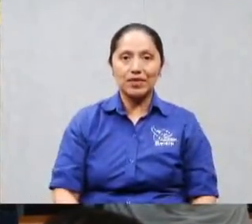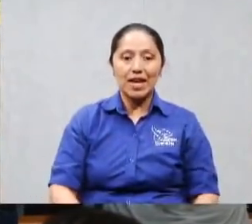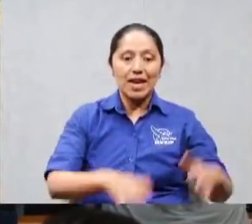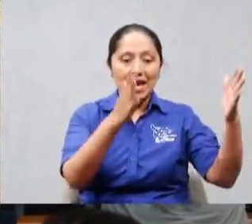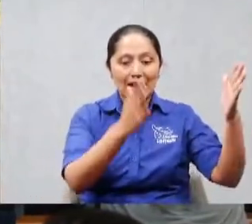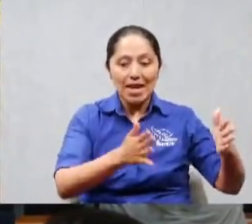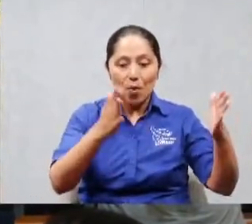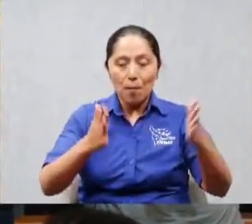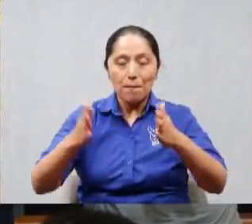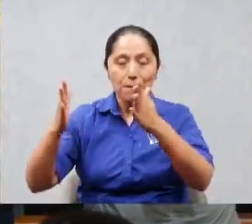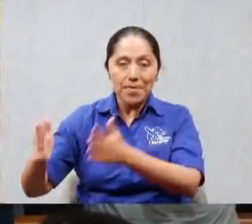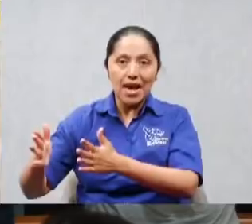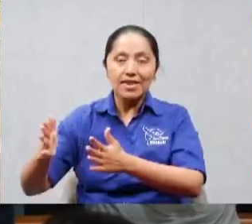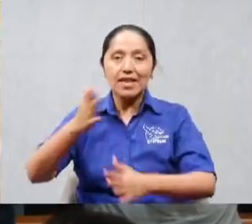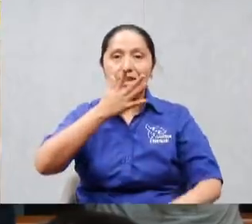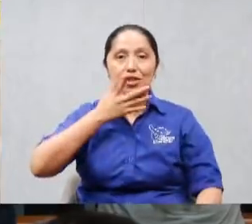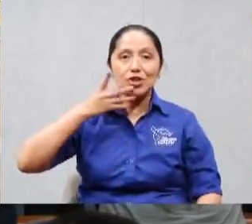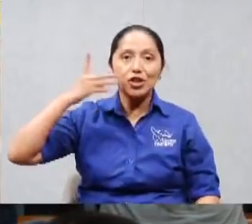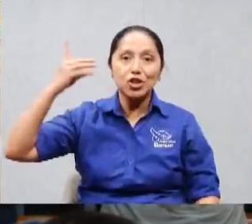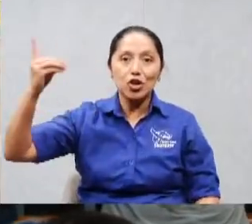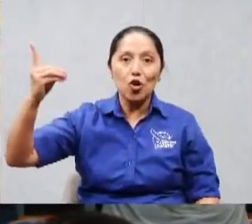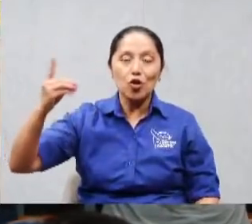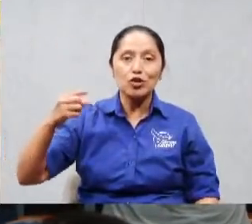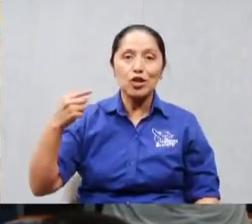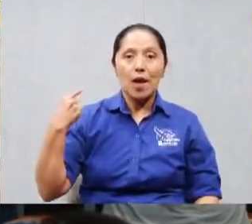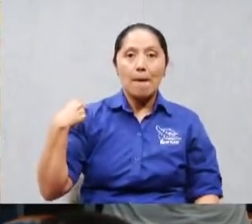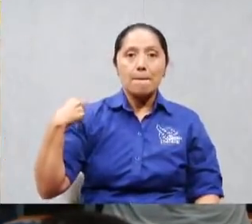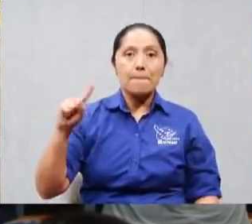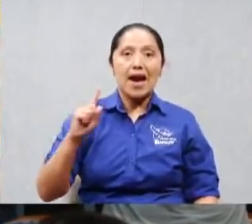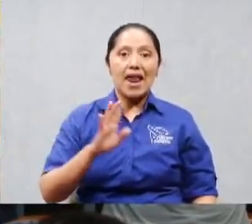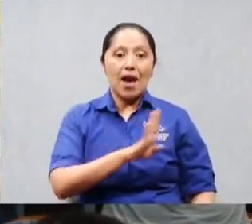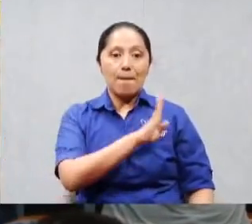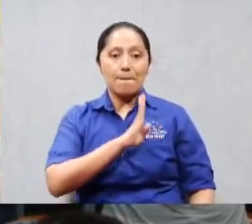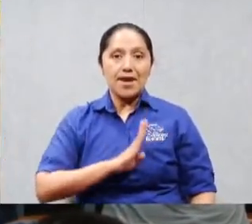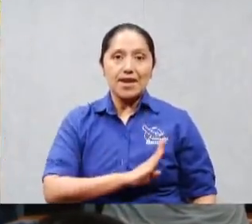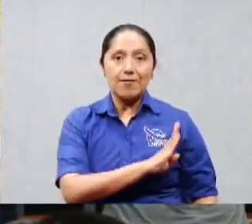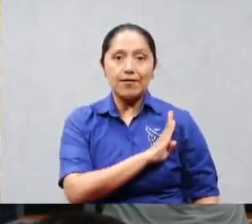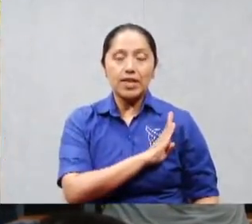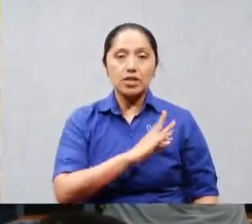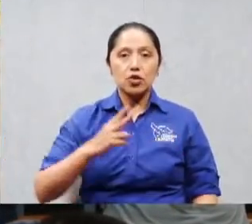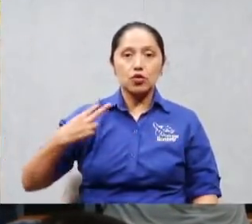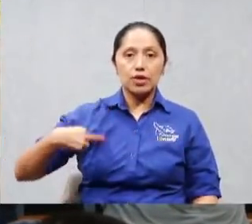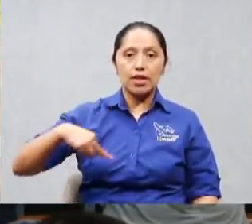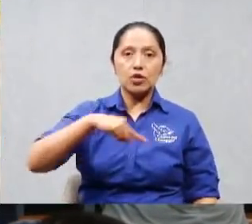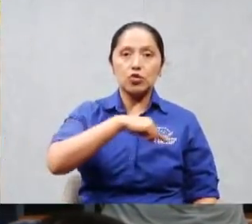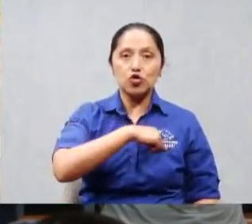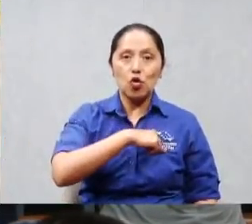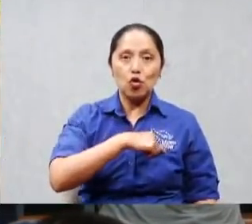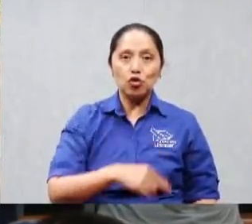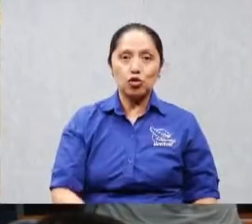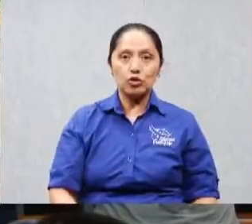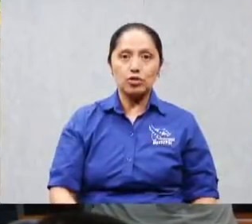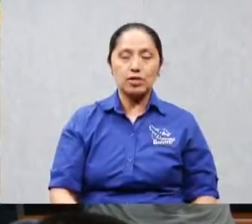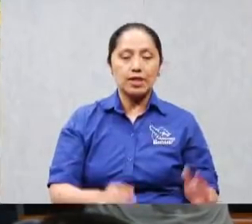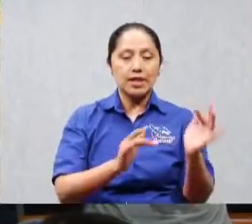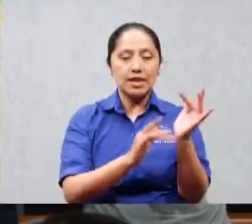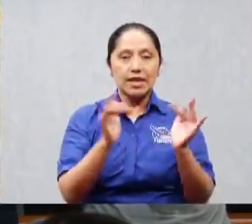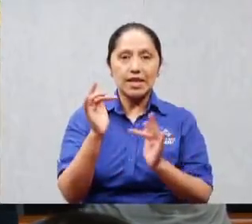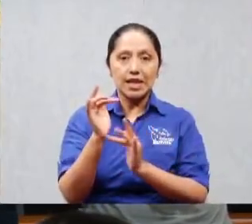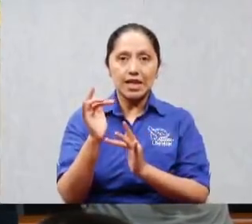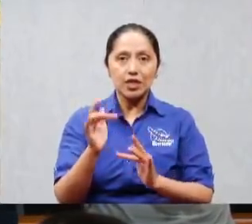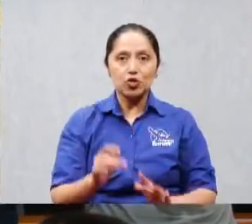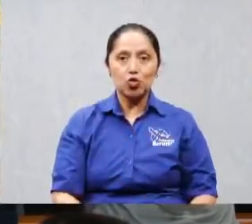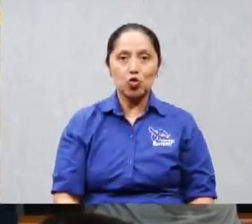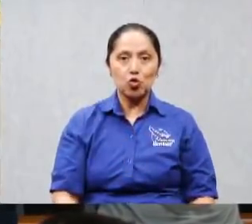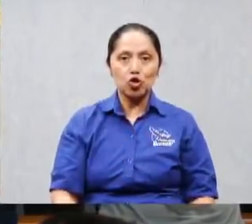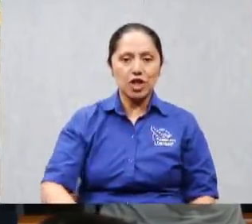planificado lo otro para beneficio entonces le dijo no no tú estás pensando las cosas de los hombres tienes que poner eso lo que